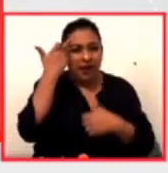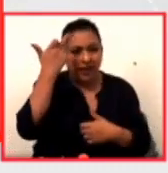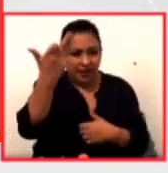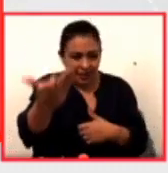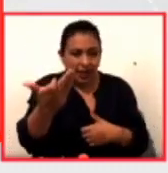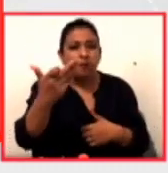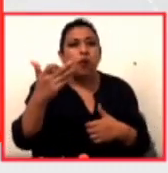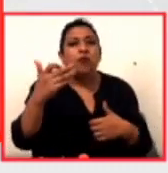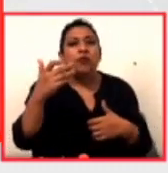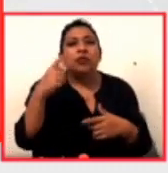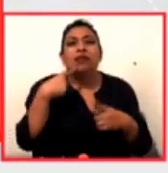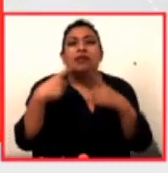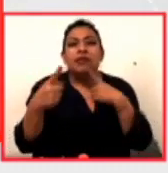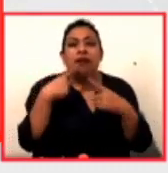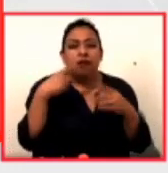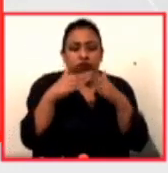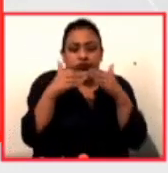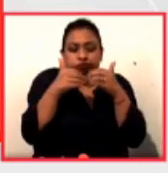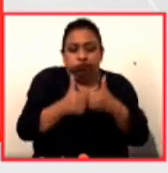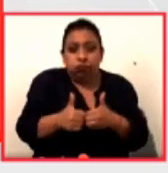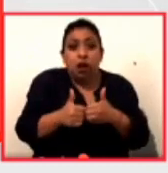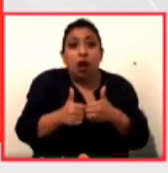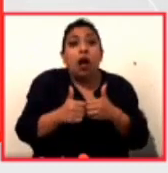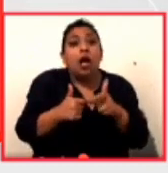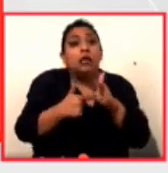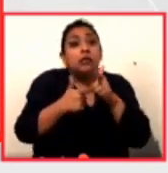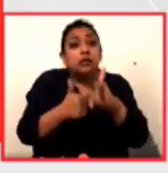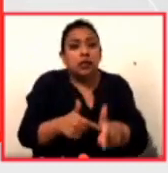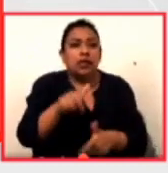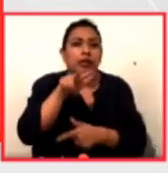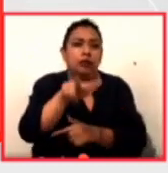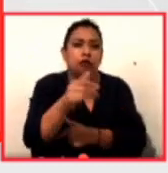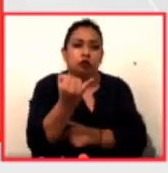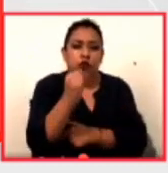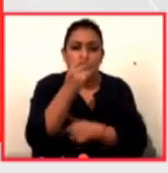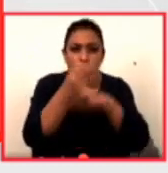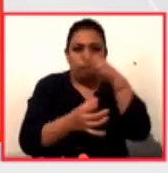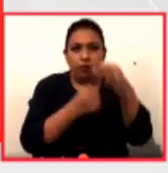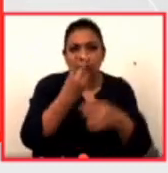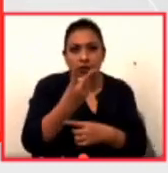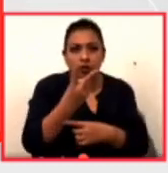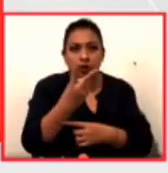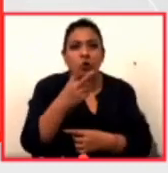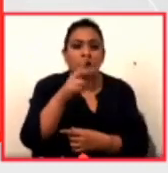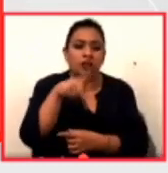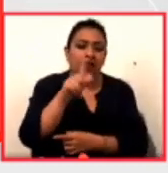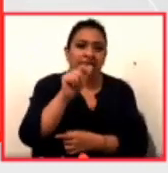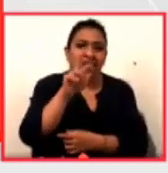aislamiento, permanecerá hasta el 18 de junio. Noticias 22, Karen Rivera.